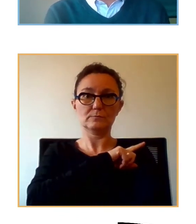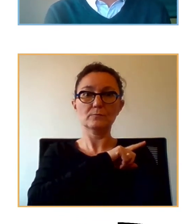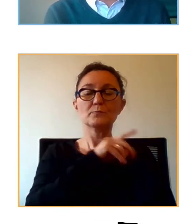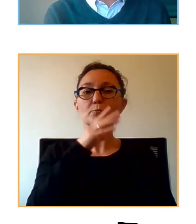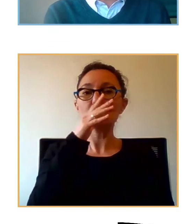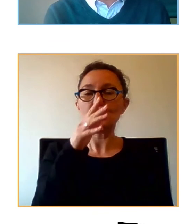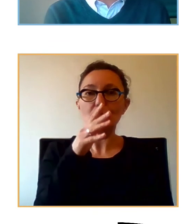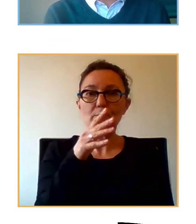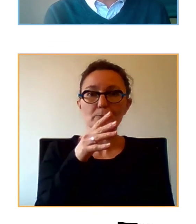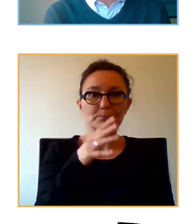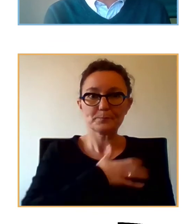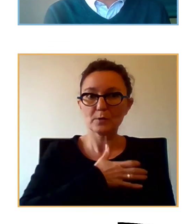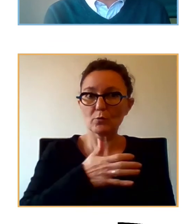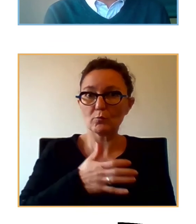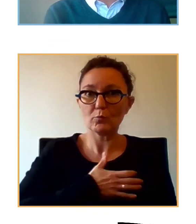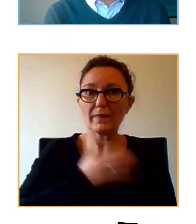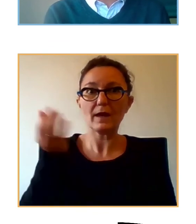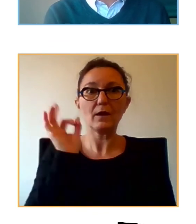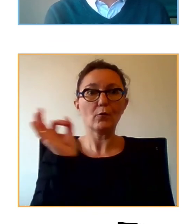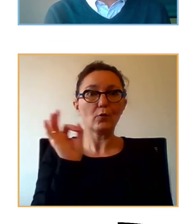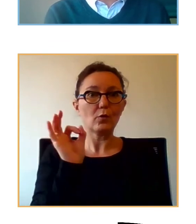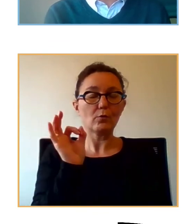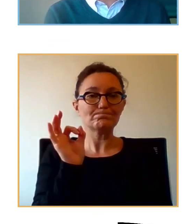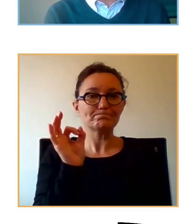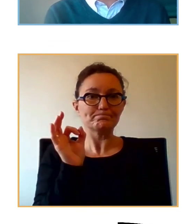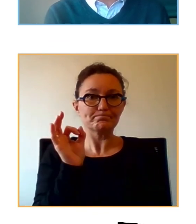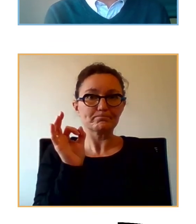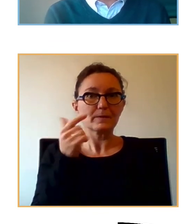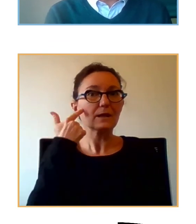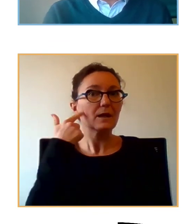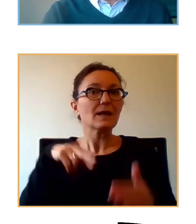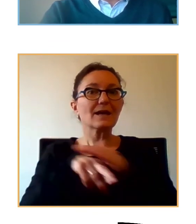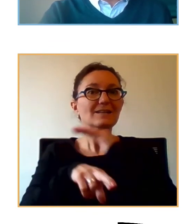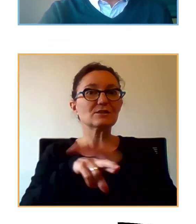o no tiene acceso o recursos para gestionar emocionalmente la situación.